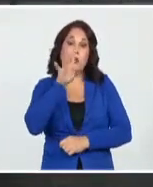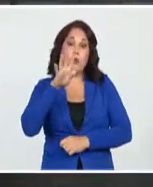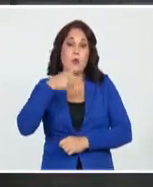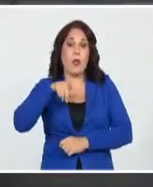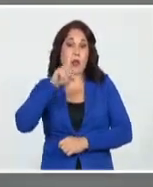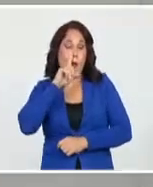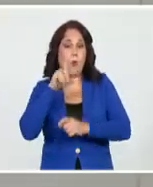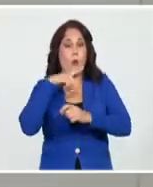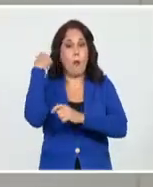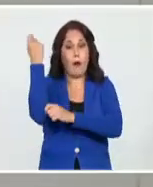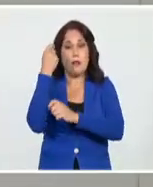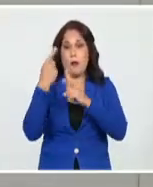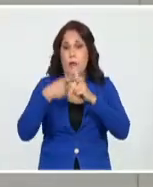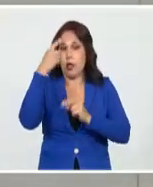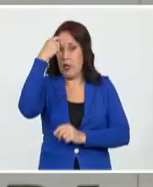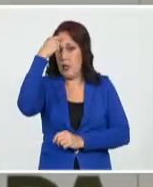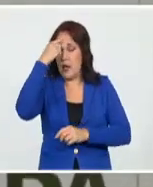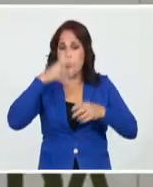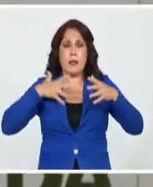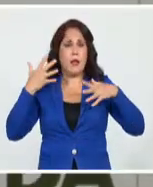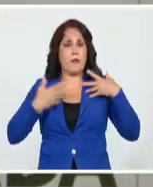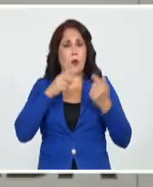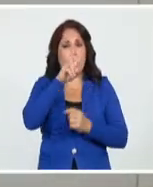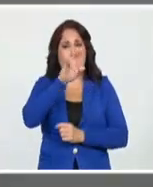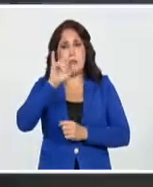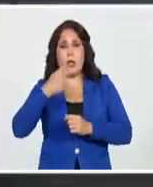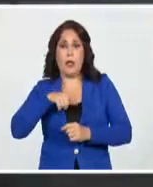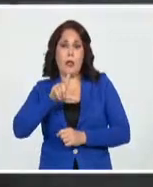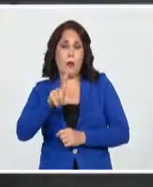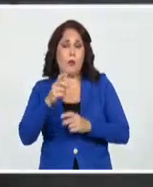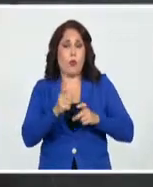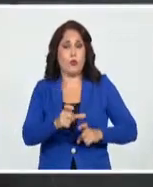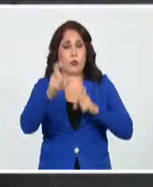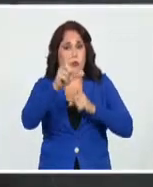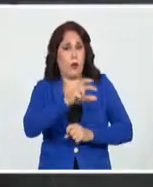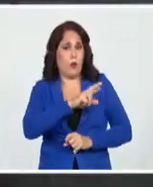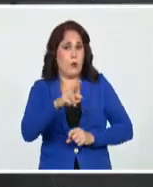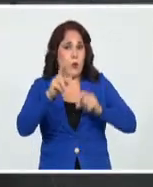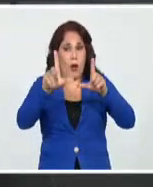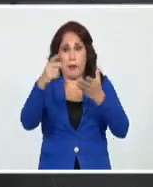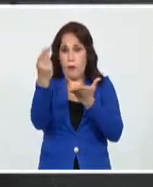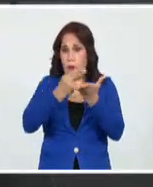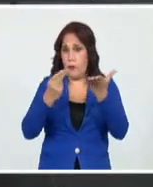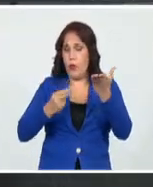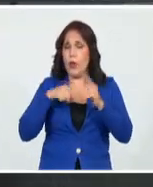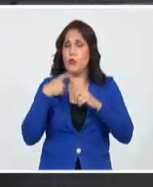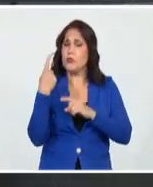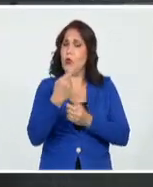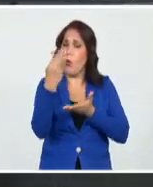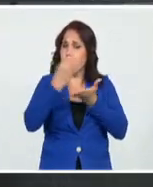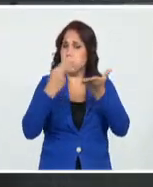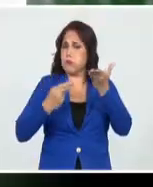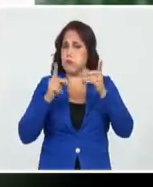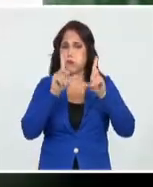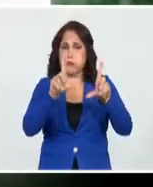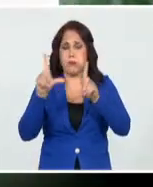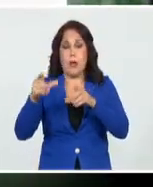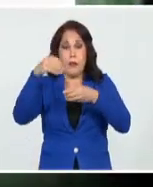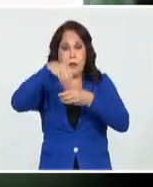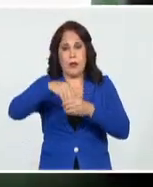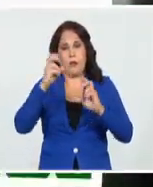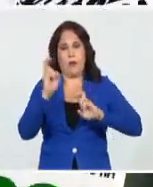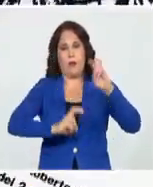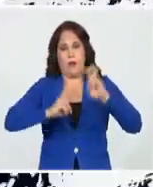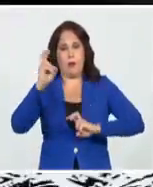dedicada a Maceo y Haché. Las celebraciones por el 26 de julio, por el triunfo de la revolución. Todos estos carteles salieron de este taller. El